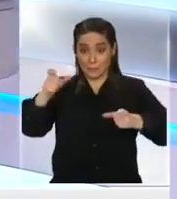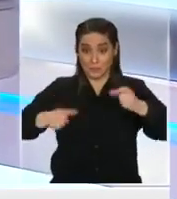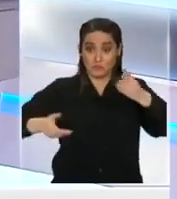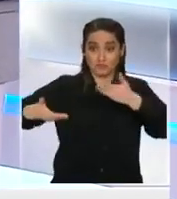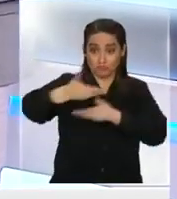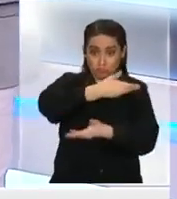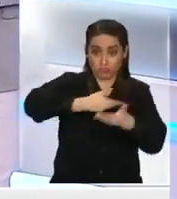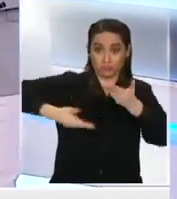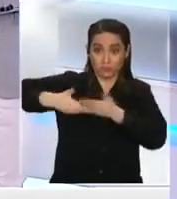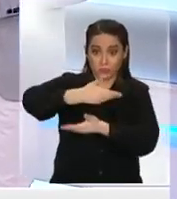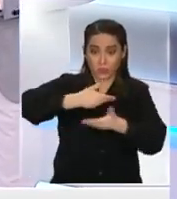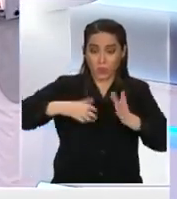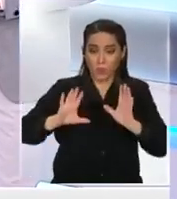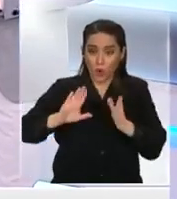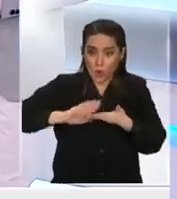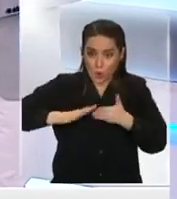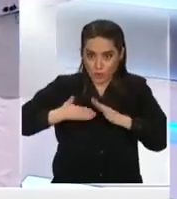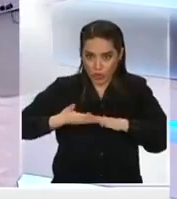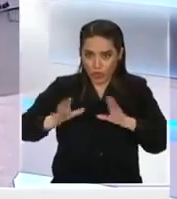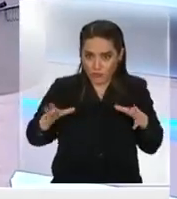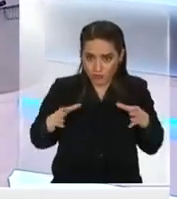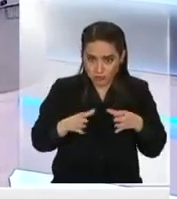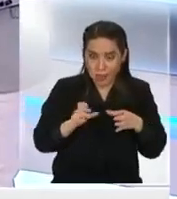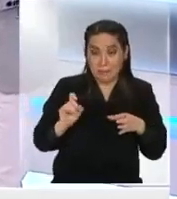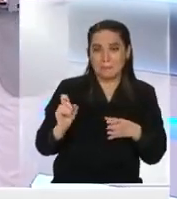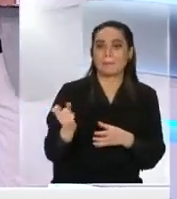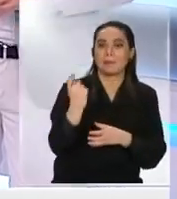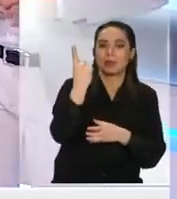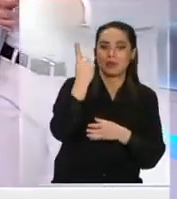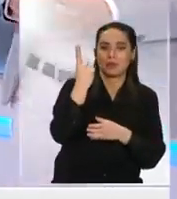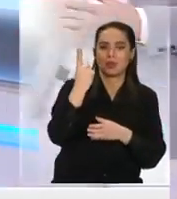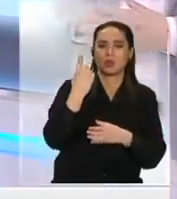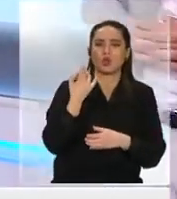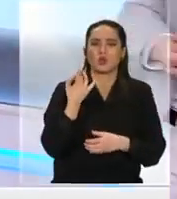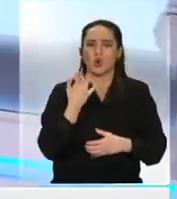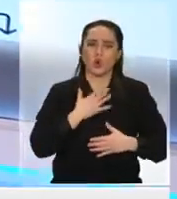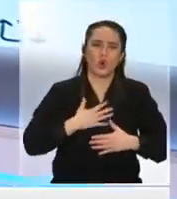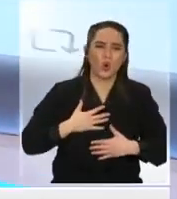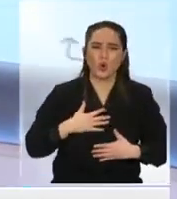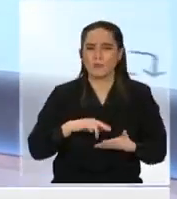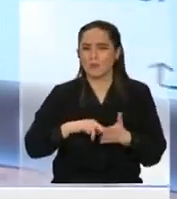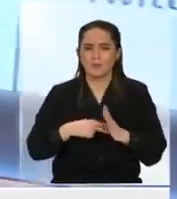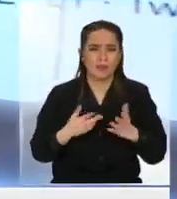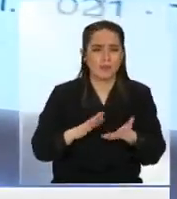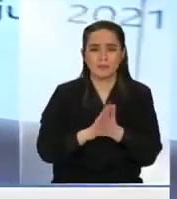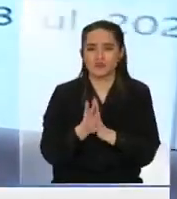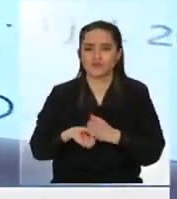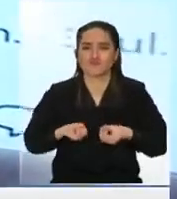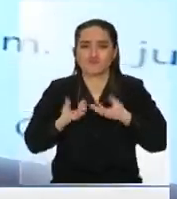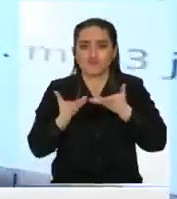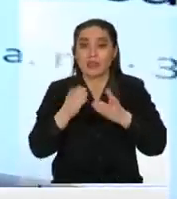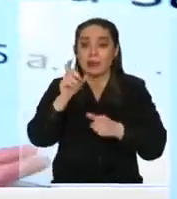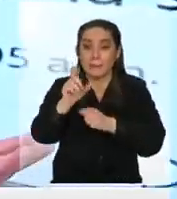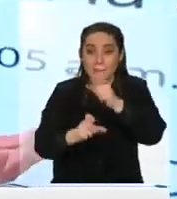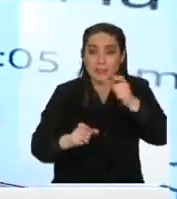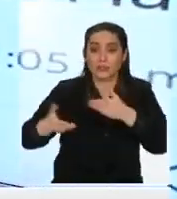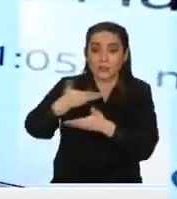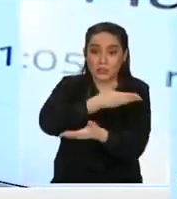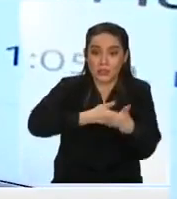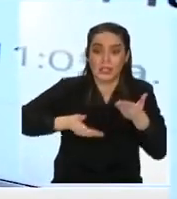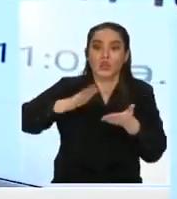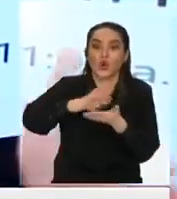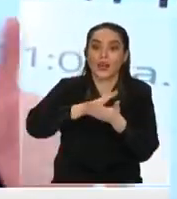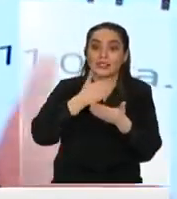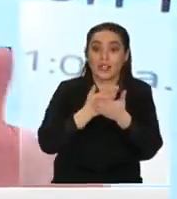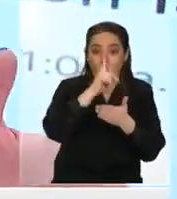dentro de la comunidad para primero dar a conocer todos sus dolores todo lo que está pasando y para que la comunidad también con la